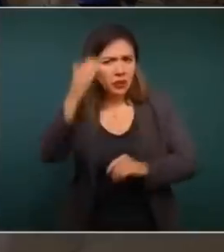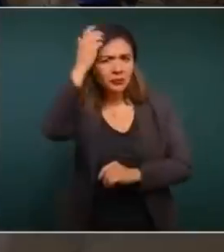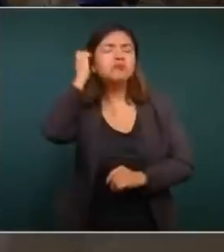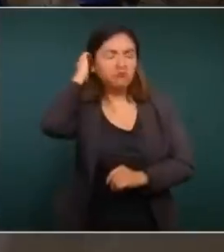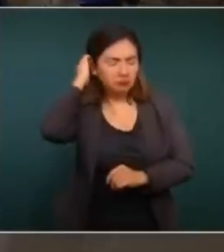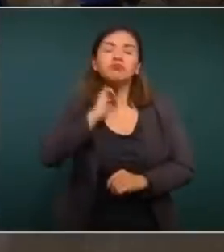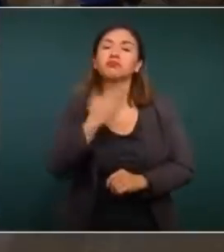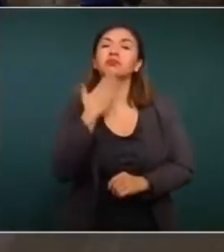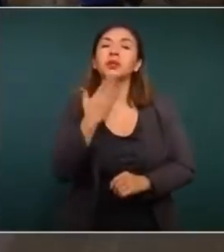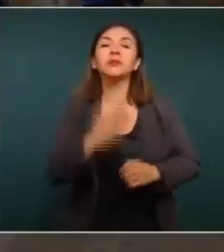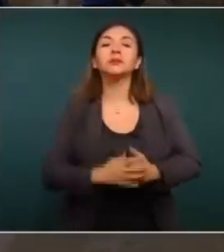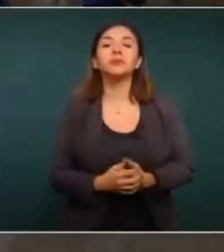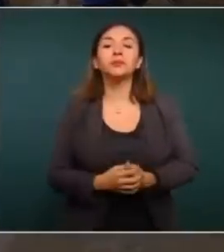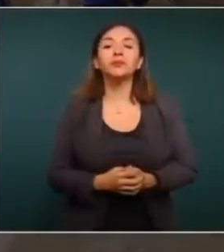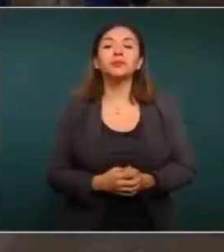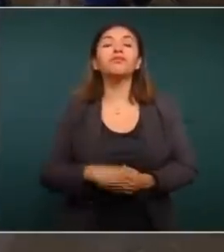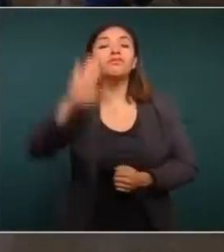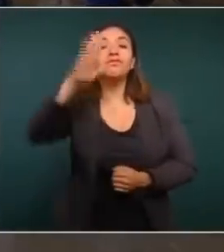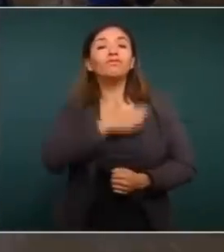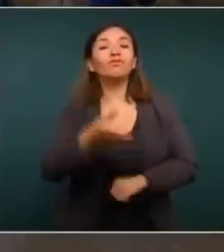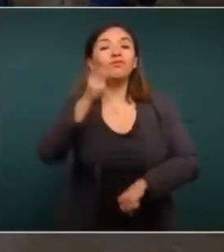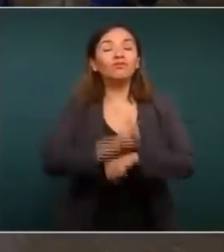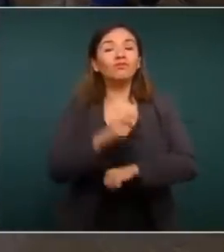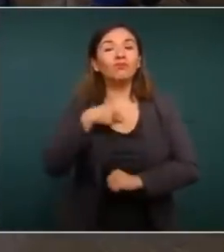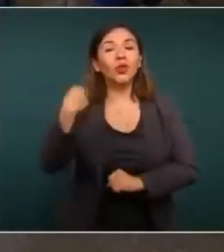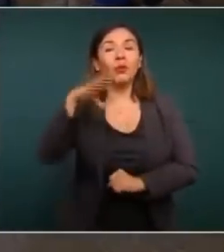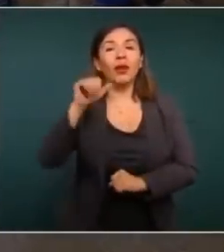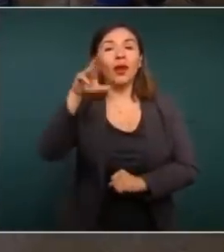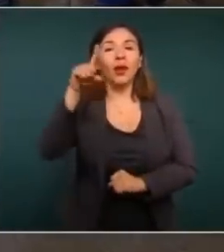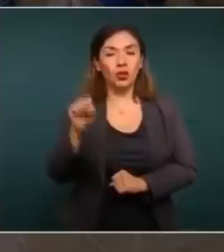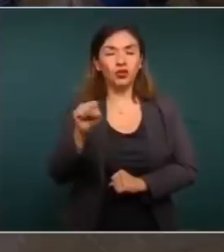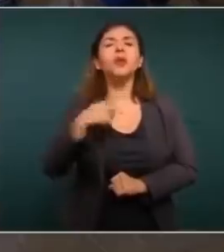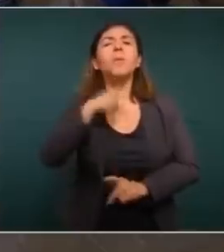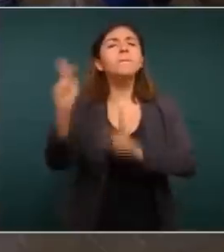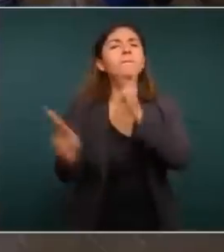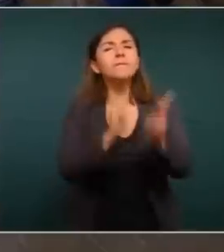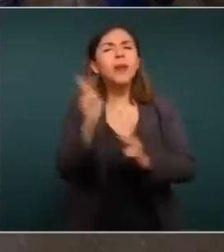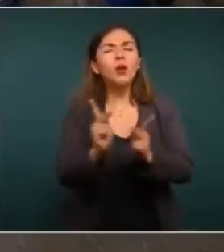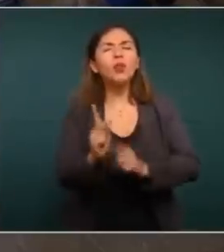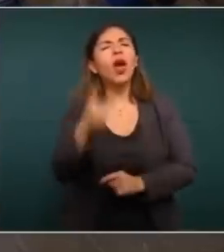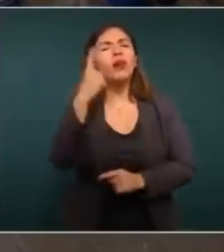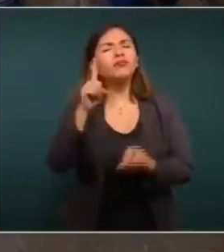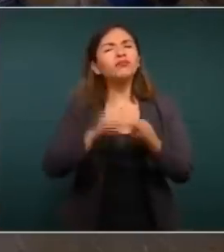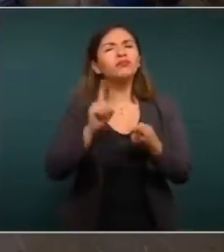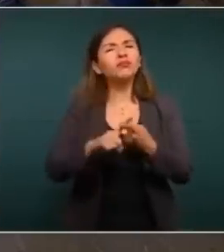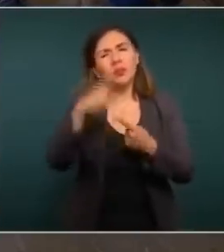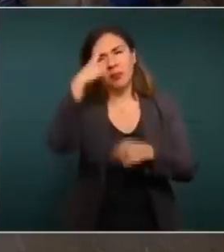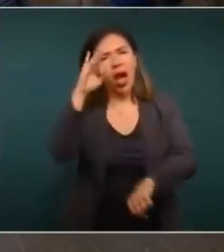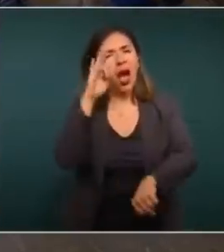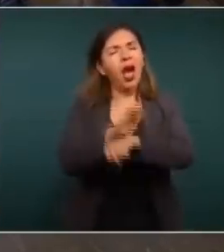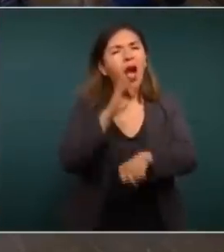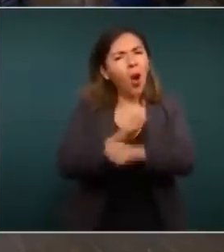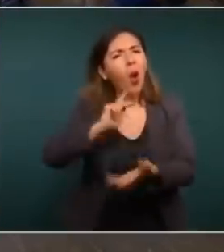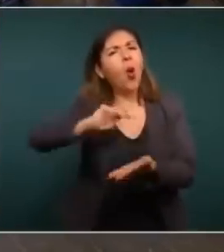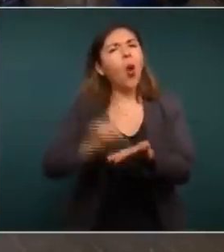Muy bien. ¿Qué tal, presidente? Buenos días. Carlos Calzada de Radio Educación. La primera pregunta sería sobre este asunto del amparo que se puso